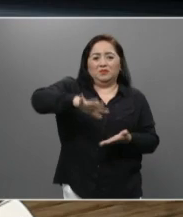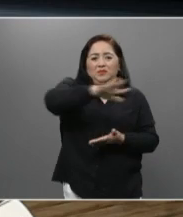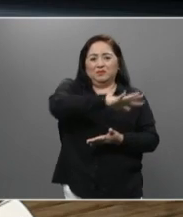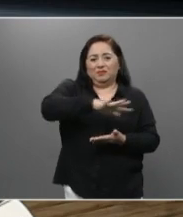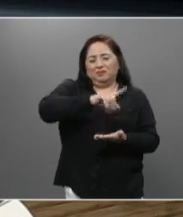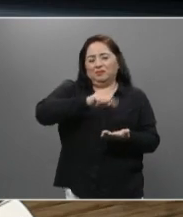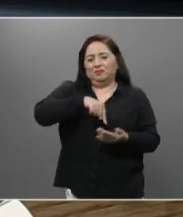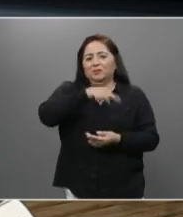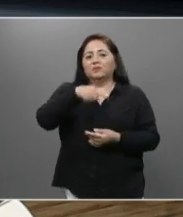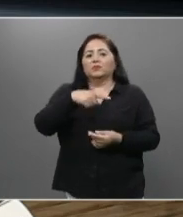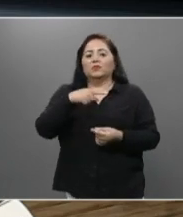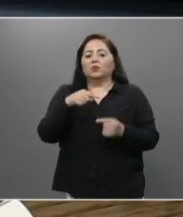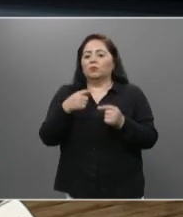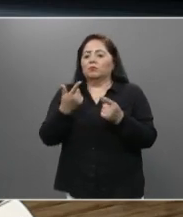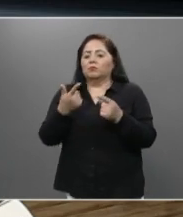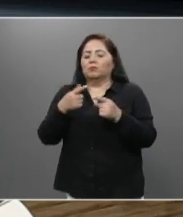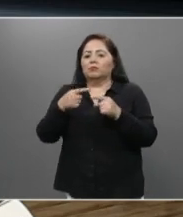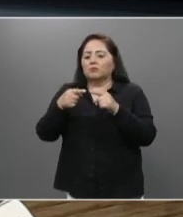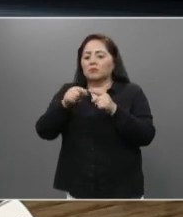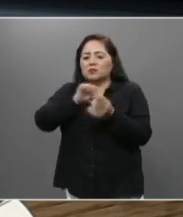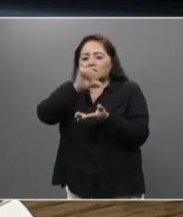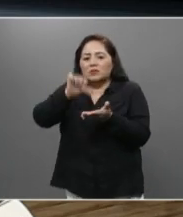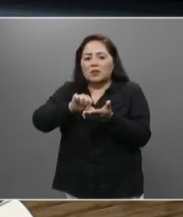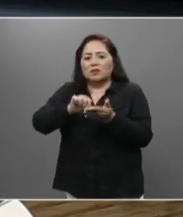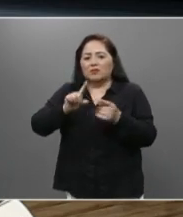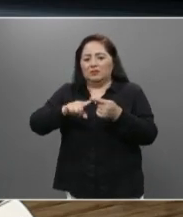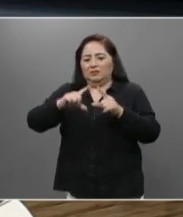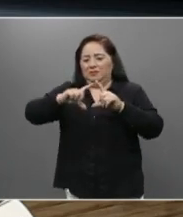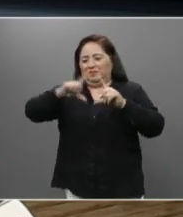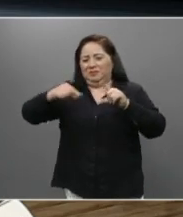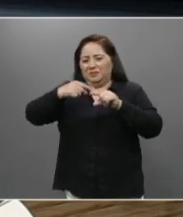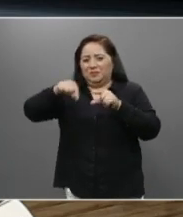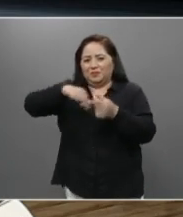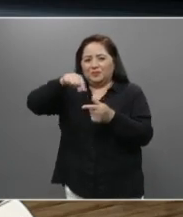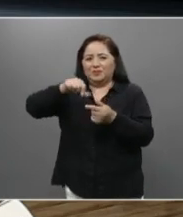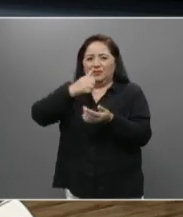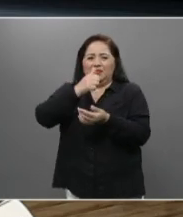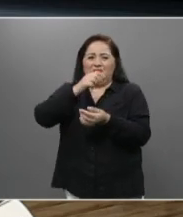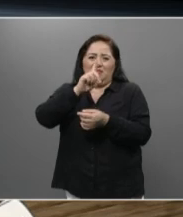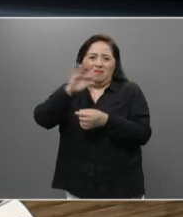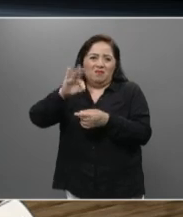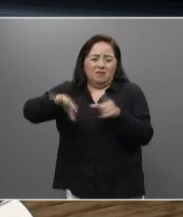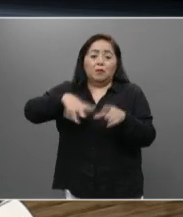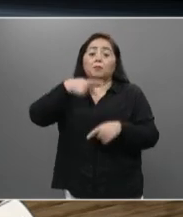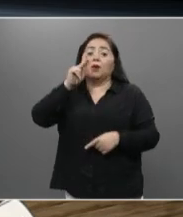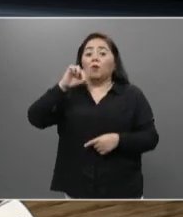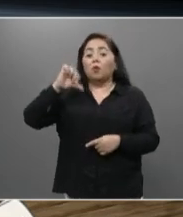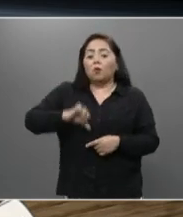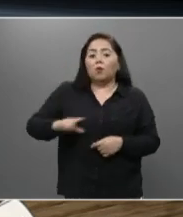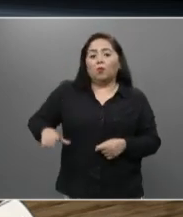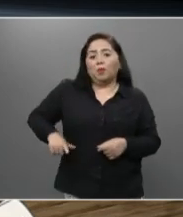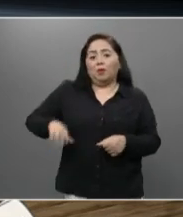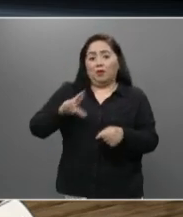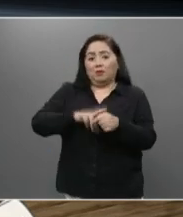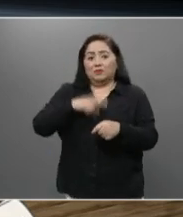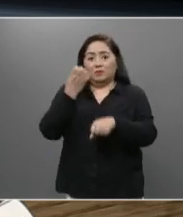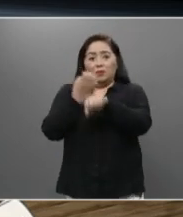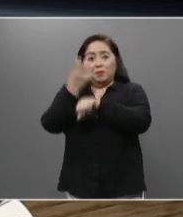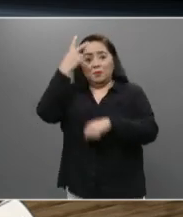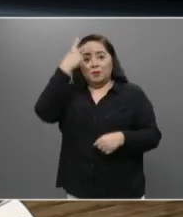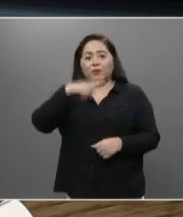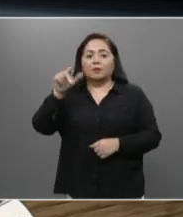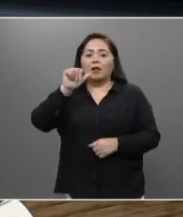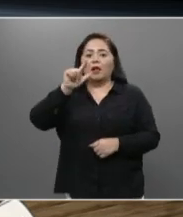de la República, su ubicación estratégica en el centro de la República. Y hoy el gobernador del Estado de México,